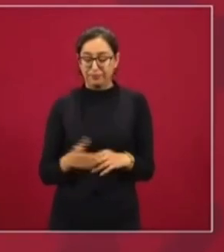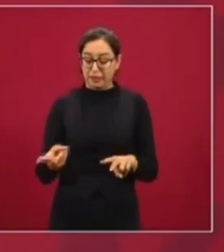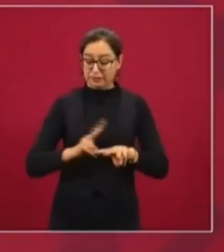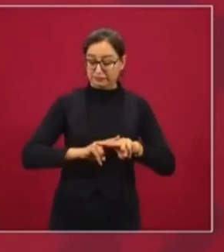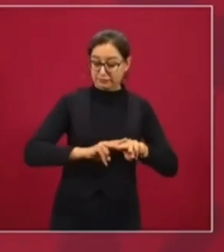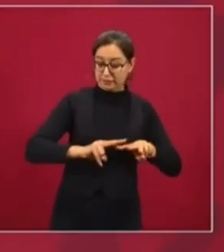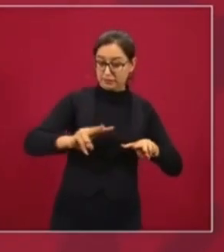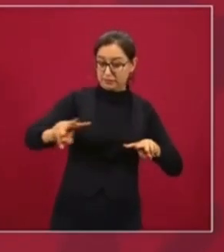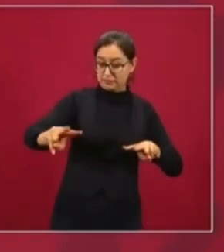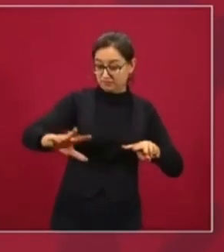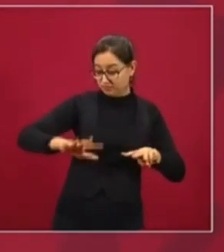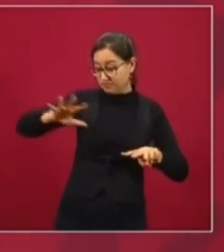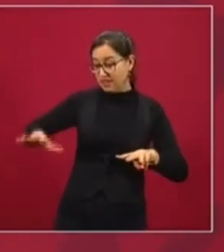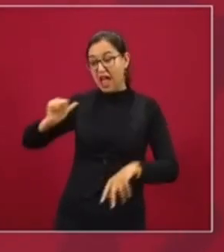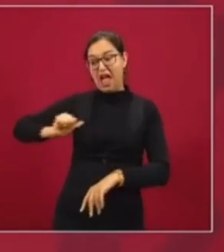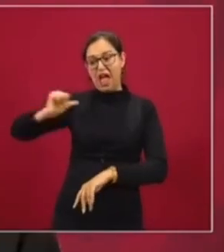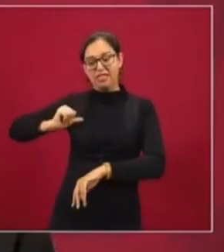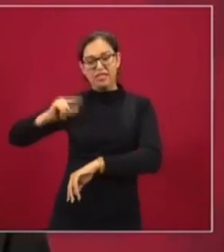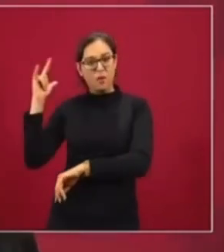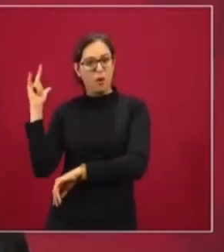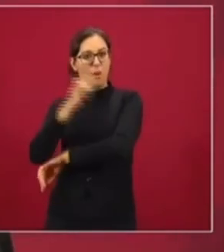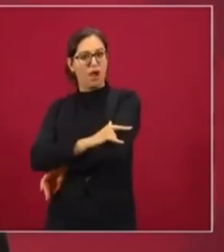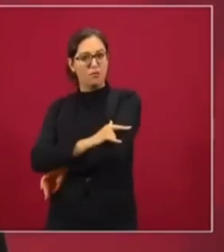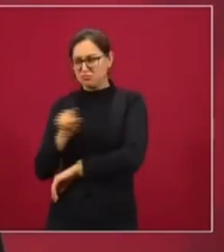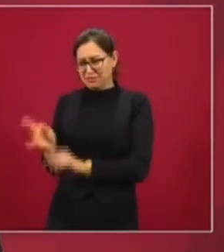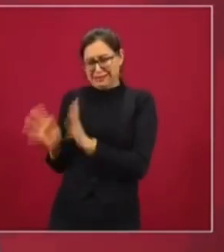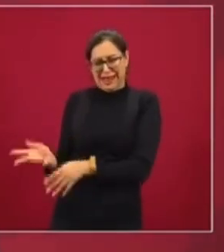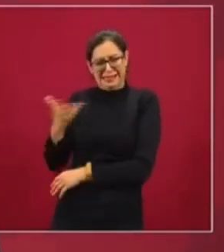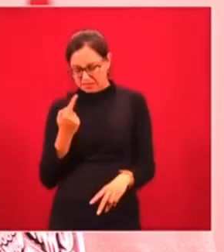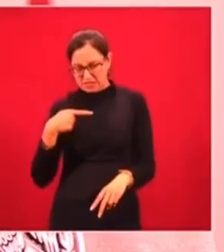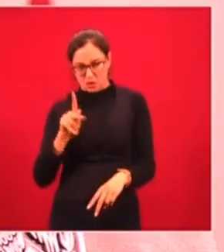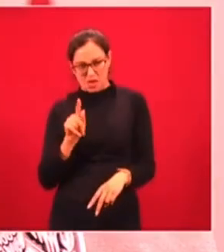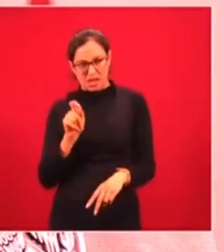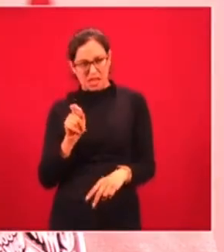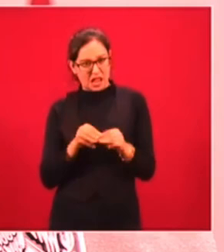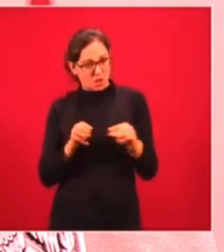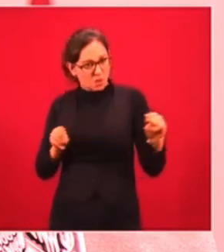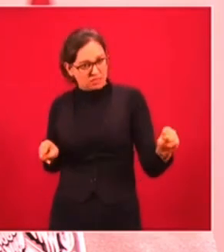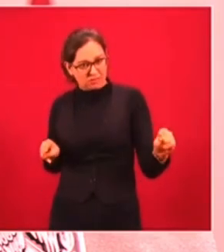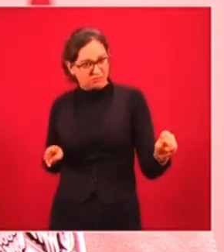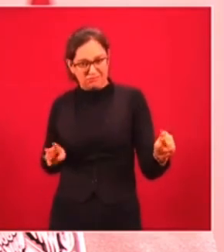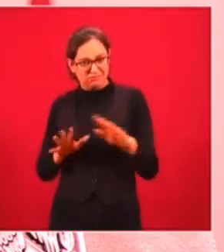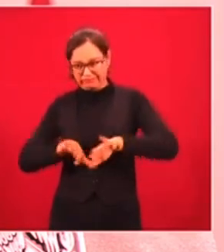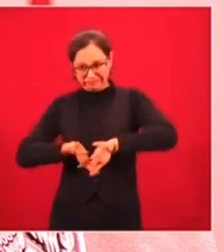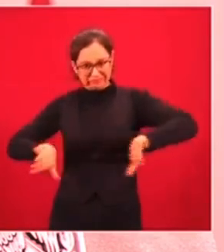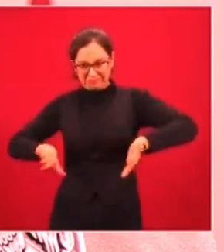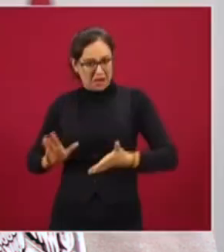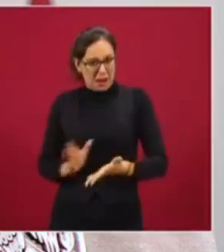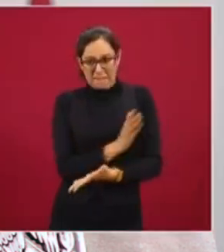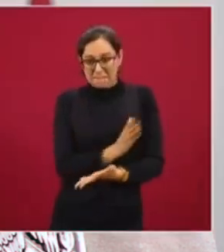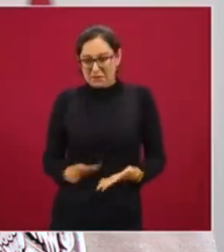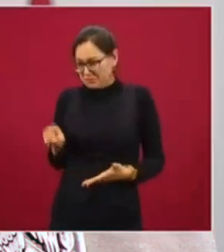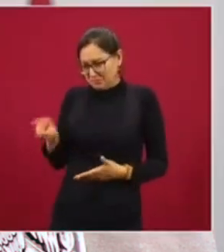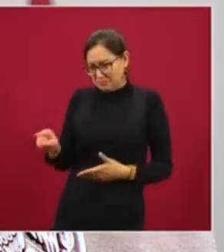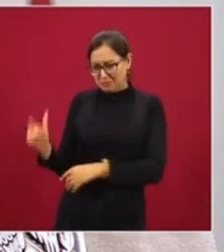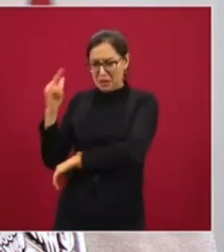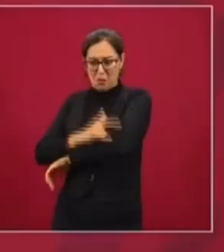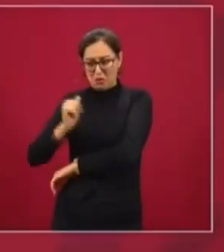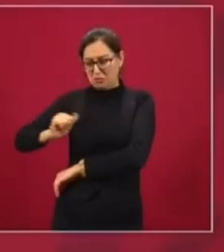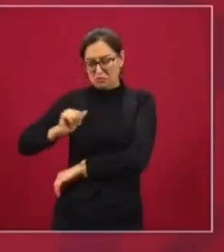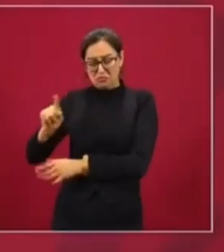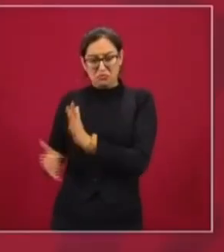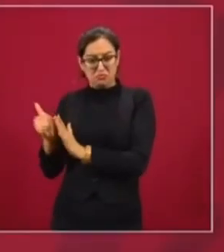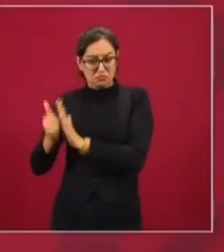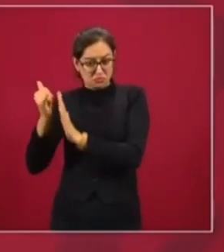vías. Eso no tiene nada que ver ni con el centro de Palenque, ni mucho menos con la zona arqueológica. Y es un proyecto de particulares. No tiene nada que ver con el Tren Maya.